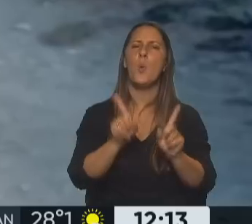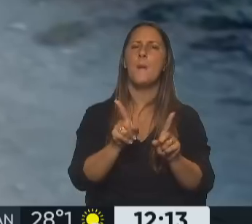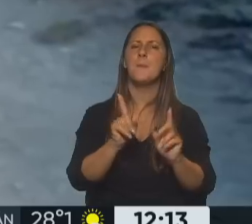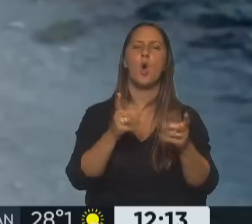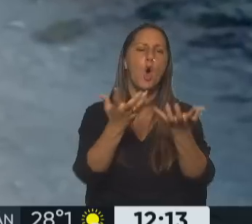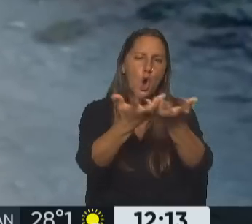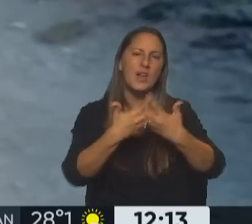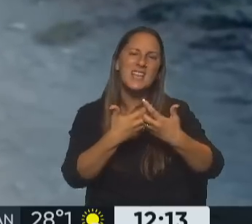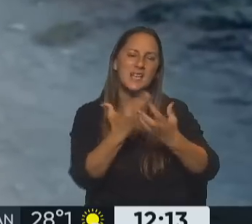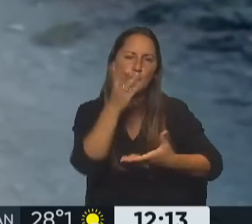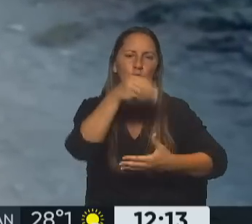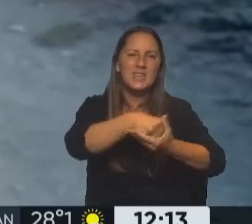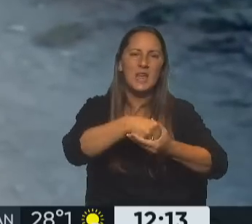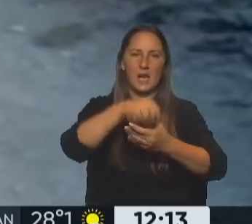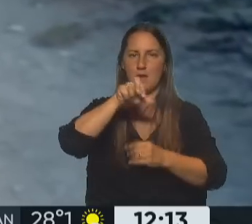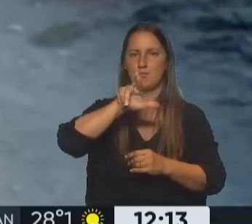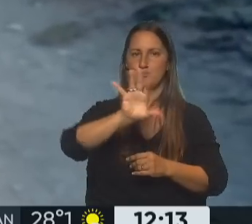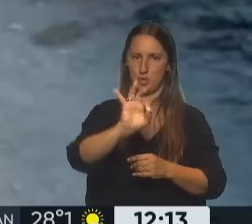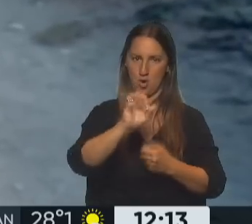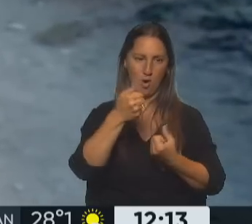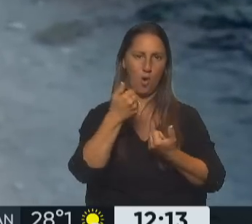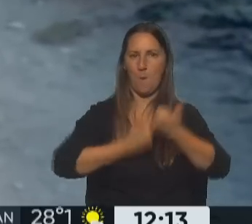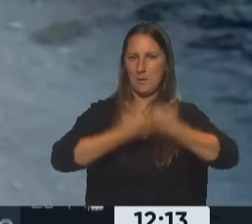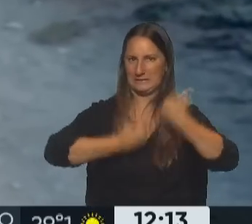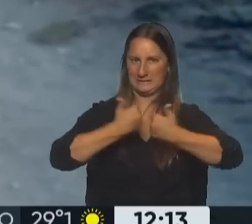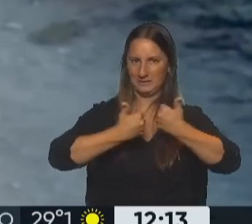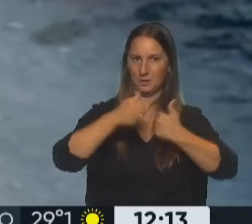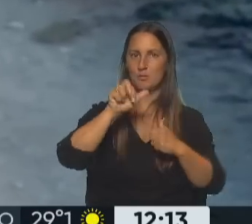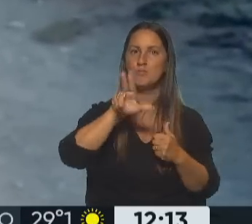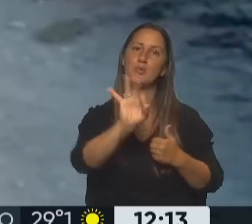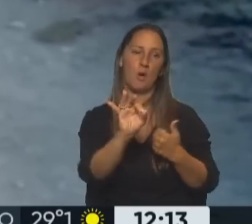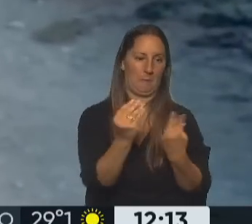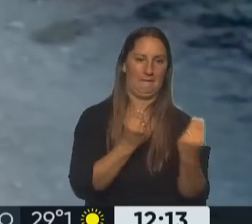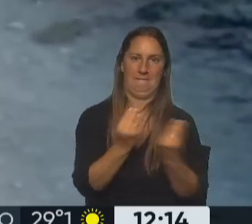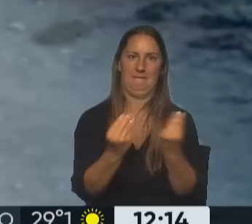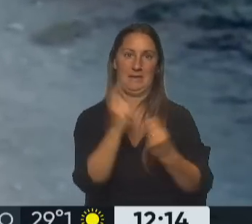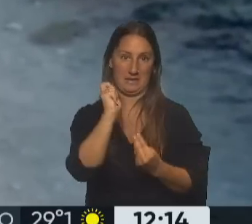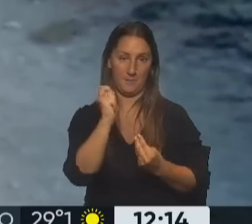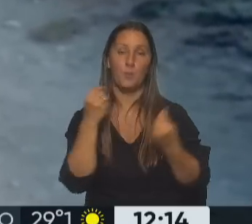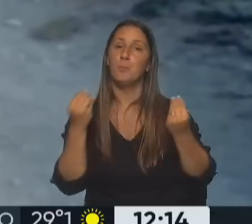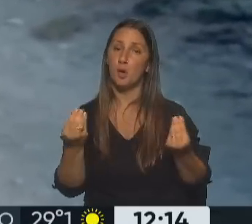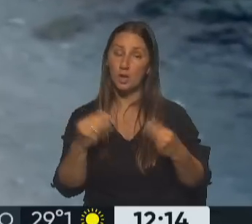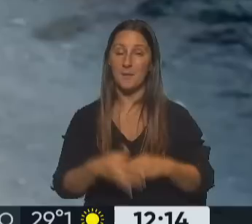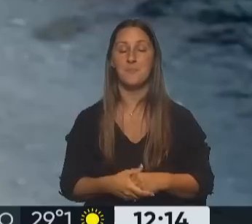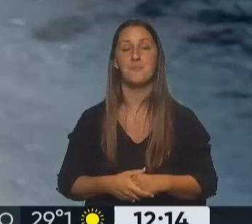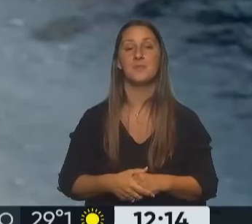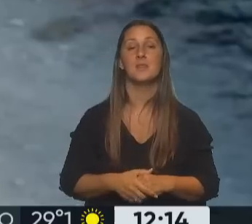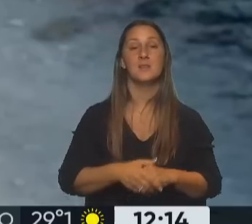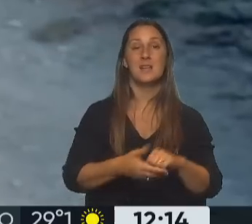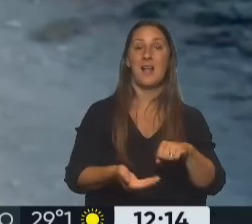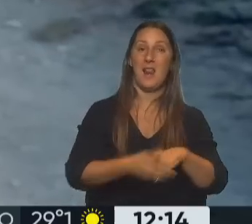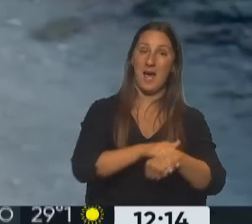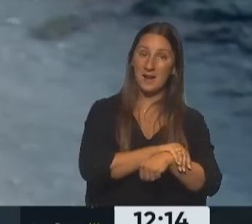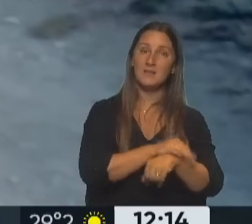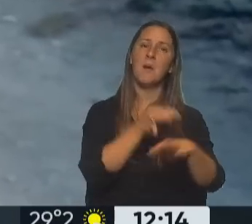dinámica interna en el PRO, la pelea interna en el PRO por las candidaturas. ¿Por qué? Bueno, aparece un Horacio Rodríguez